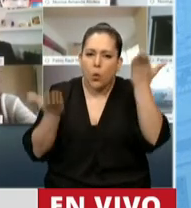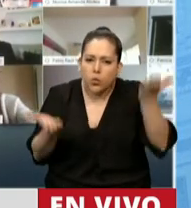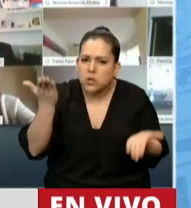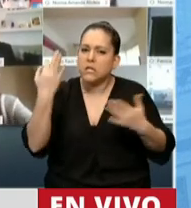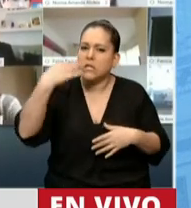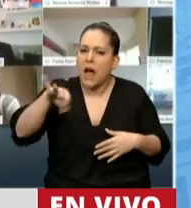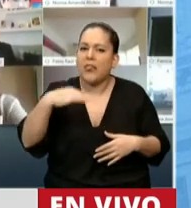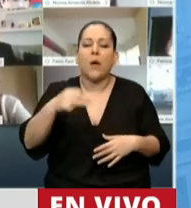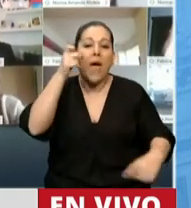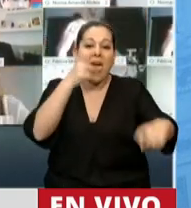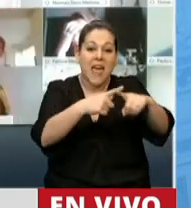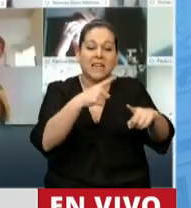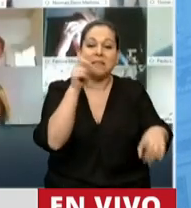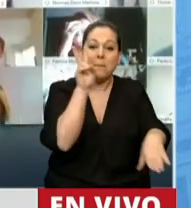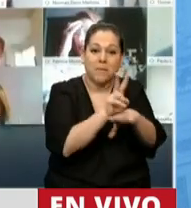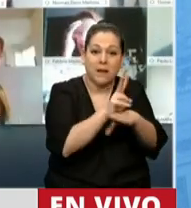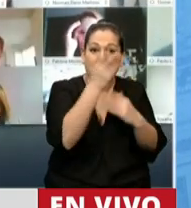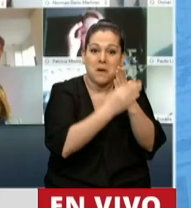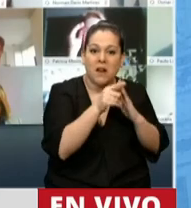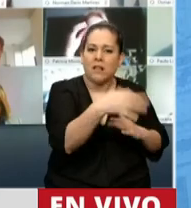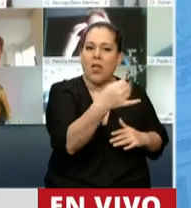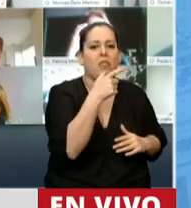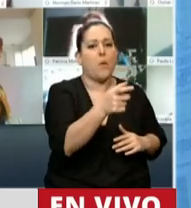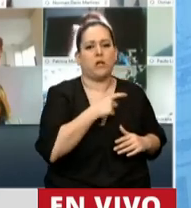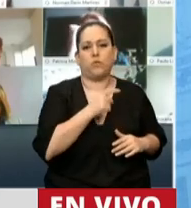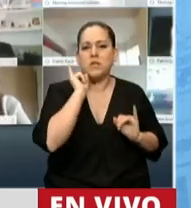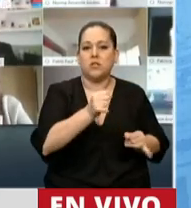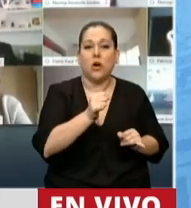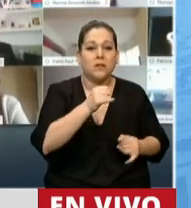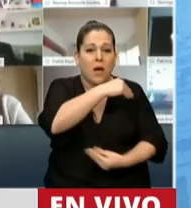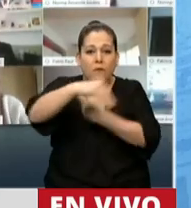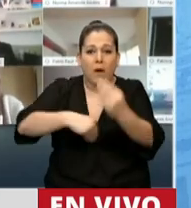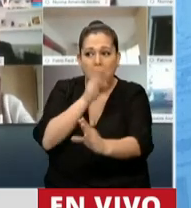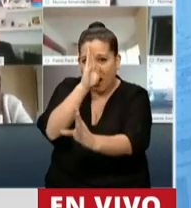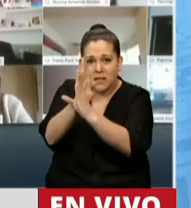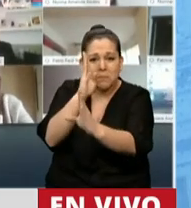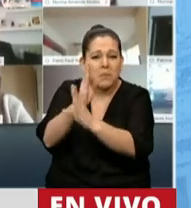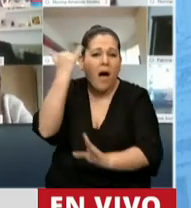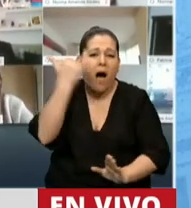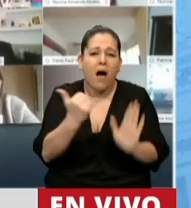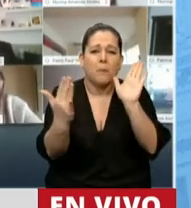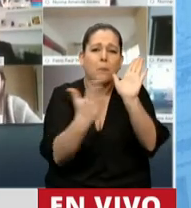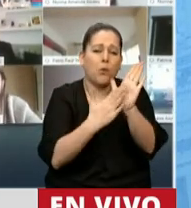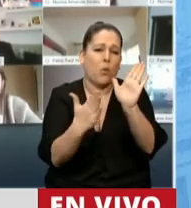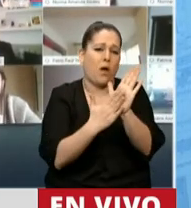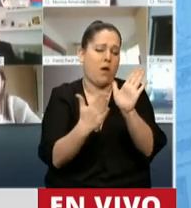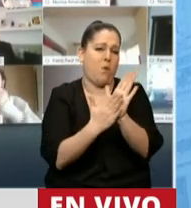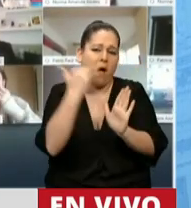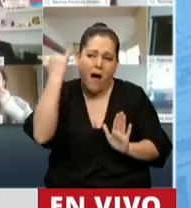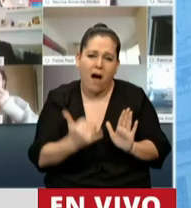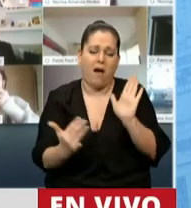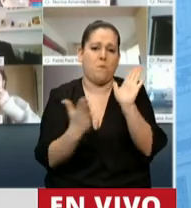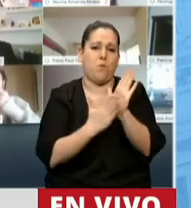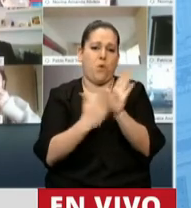la ex ministra Patricia Bullrich. Hubo espionaje, espiaron, están las pruebas, espiaron a la familia de Santiago.